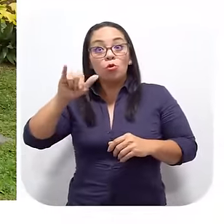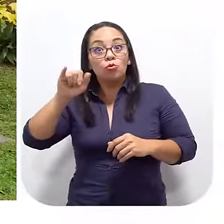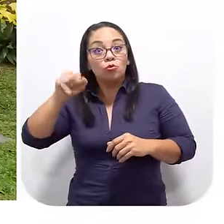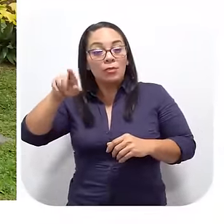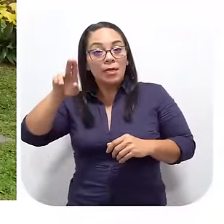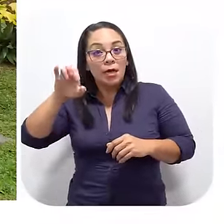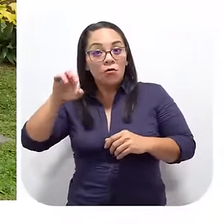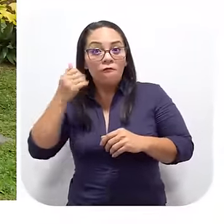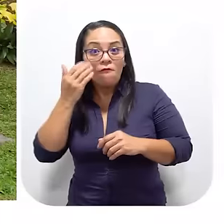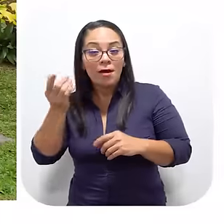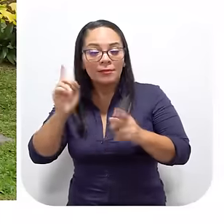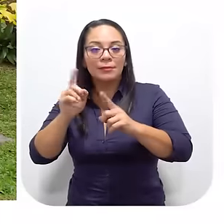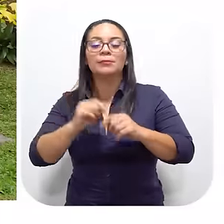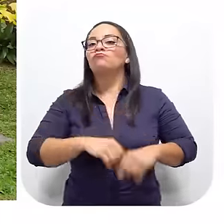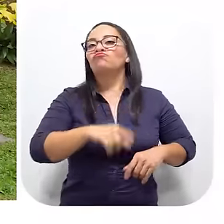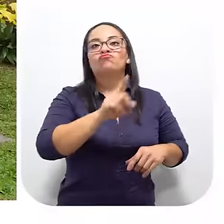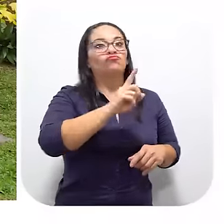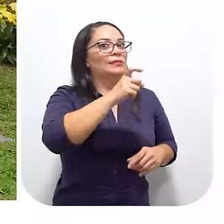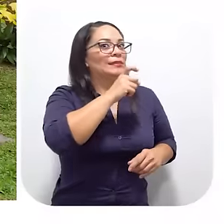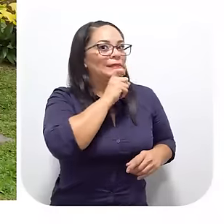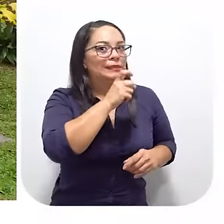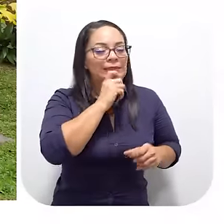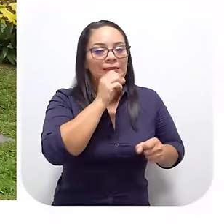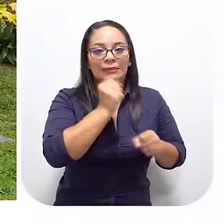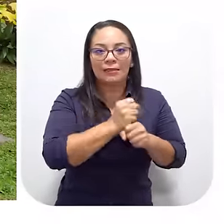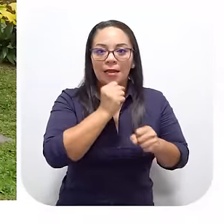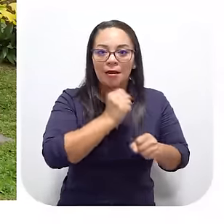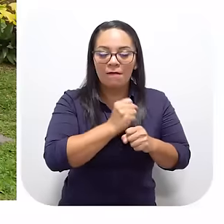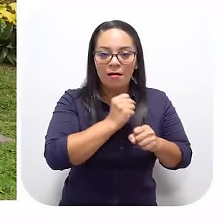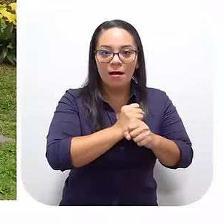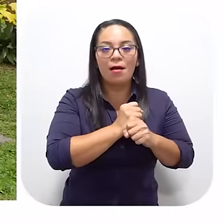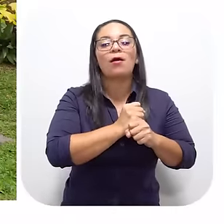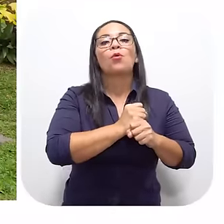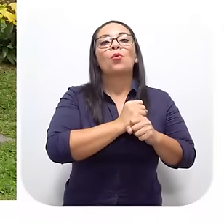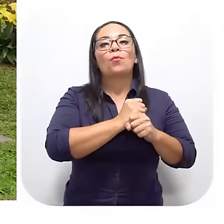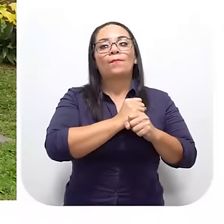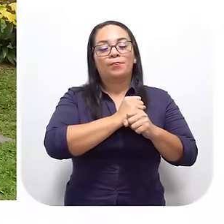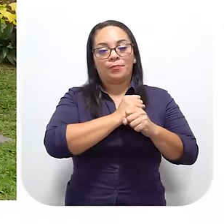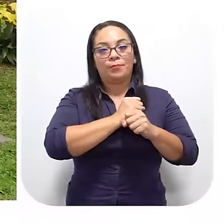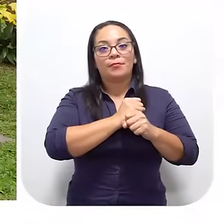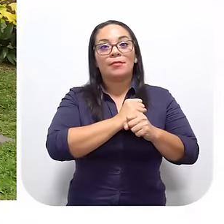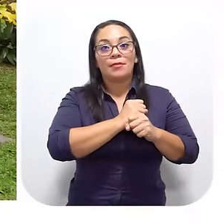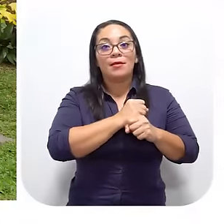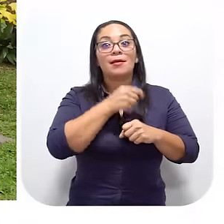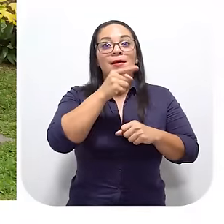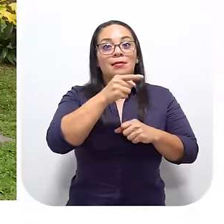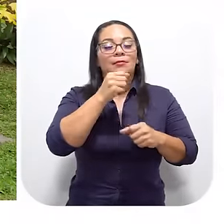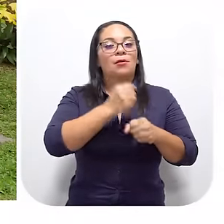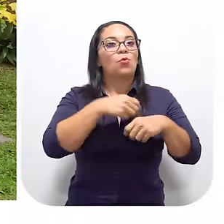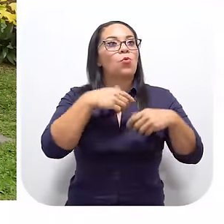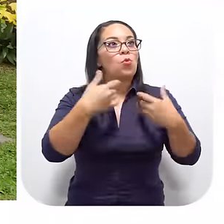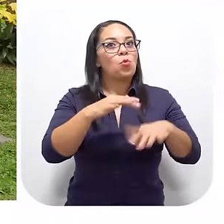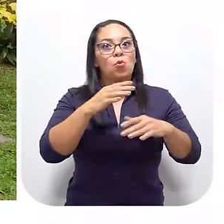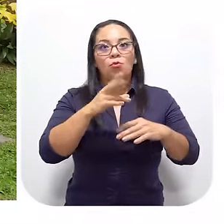fácil Si Molusquero Es una de las profesiones Más difíciles que hay En lo que es este Es el trabajo De